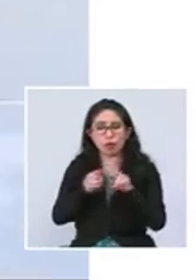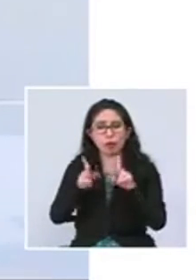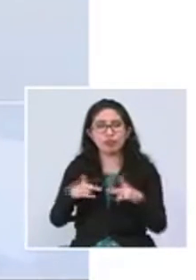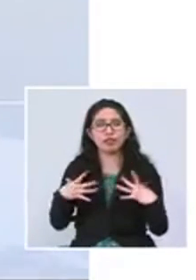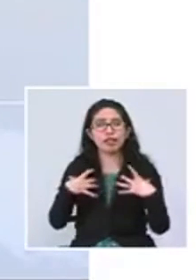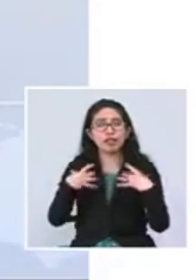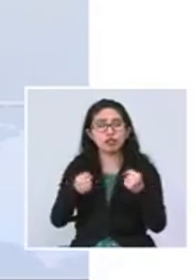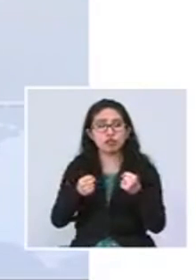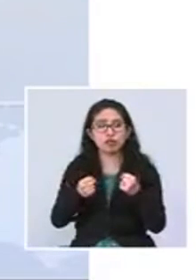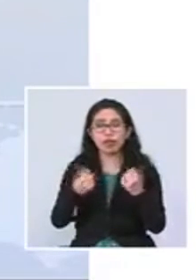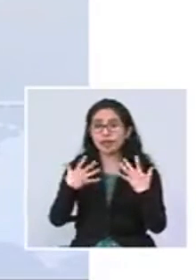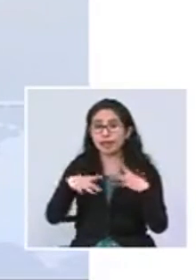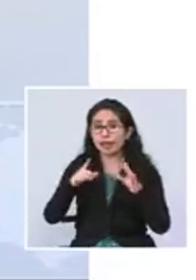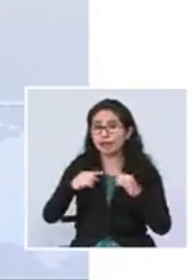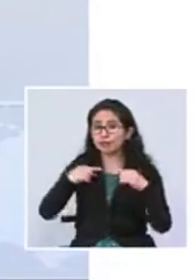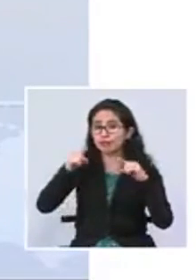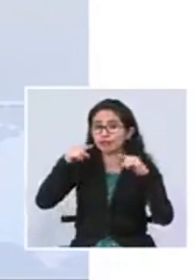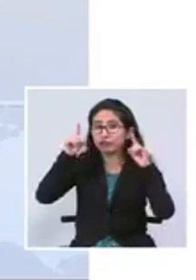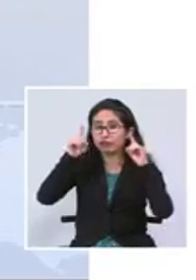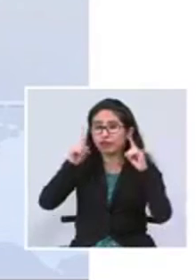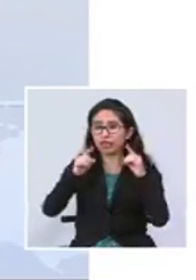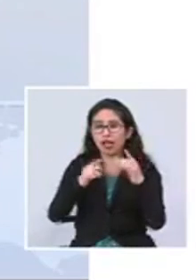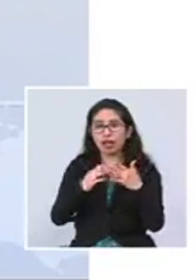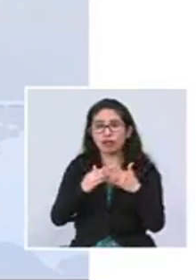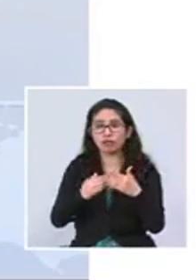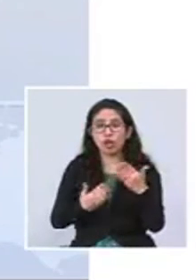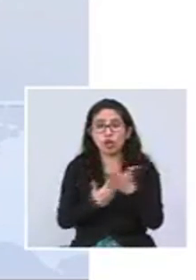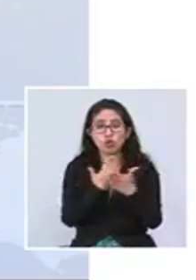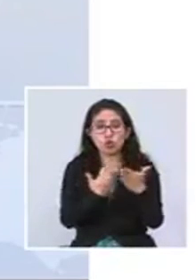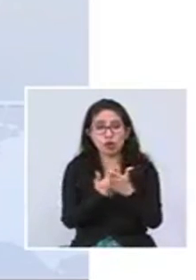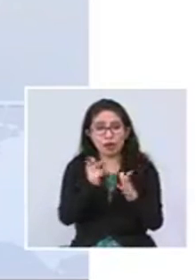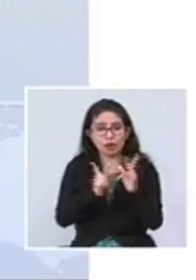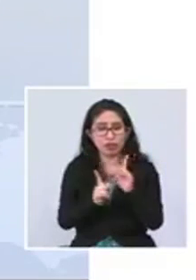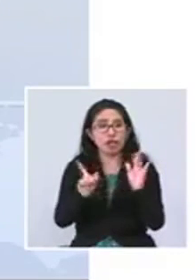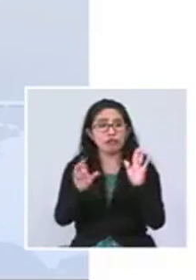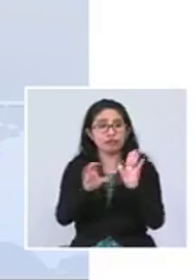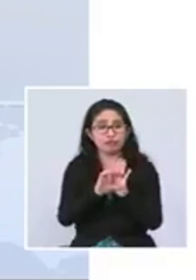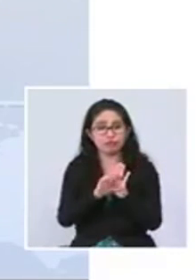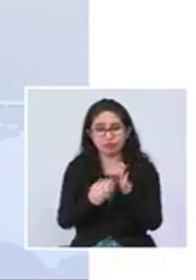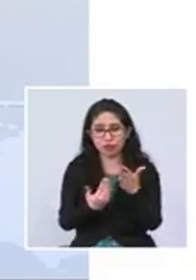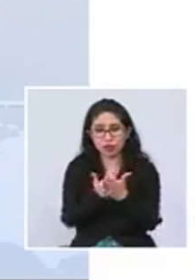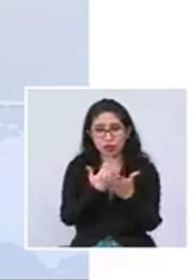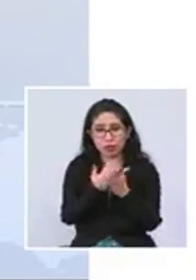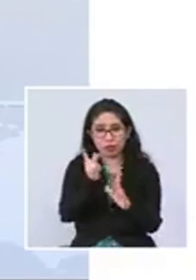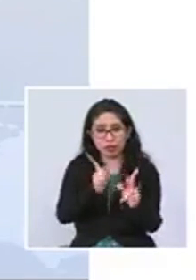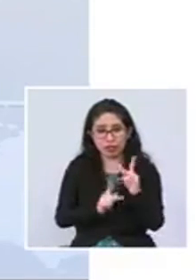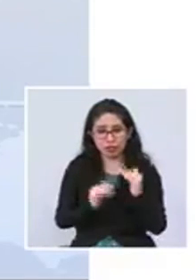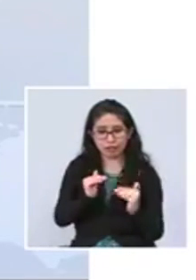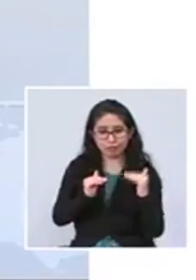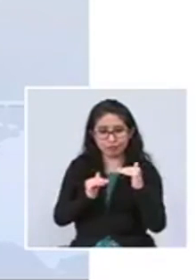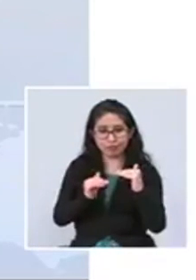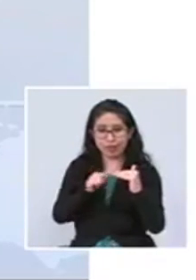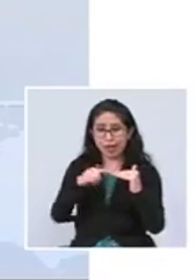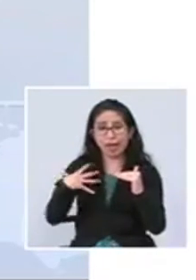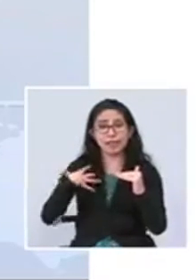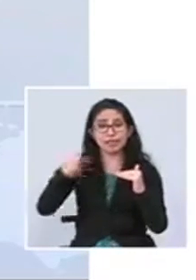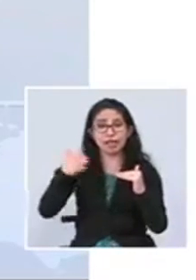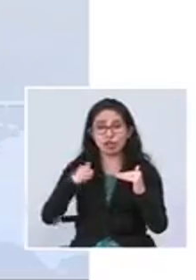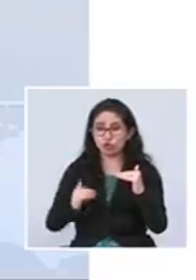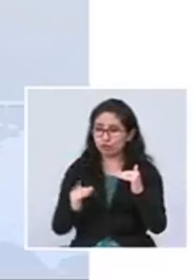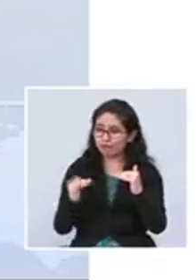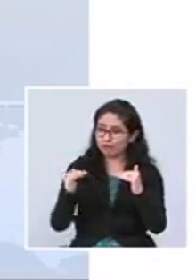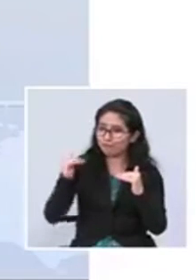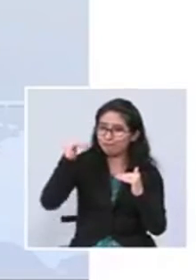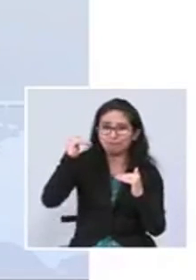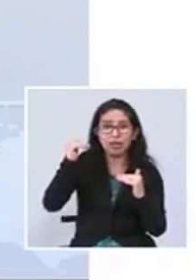está superando los casos nuevos, es decir la incidencia sobre todo en Santa Cruz. En este gráfico